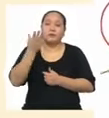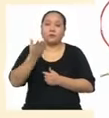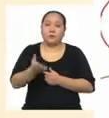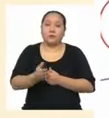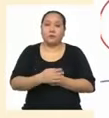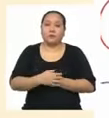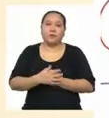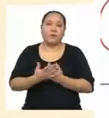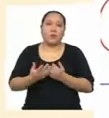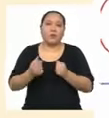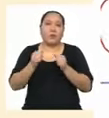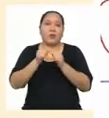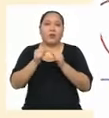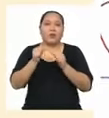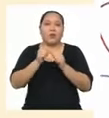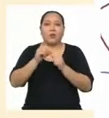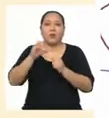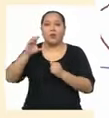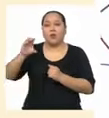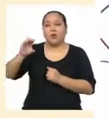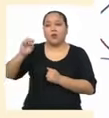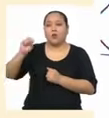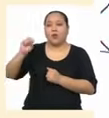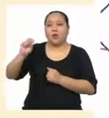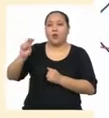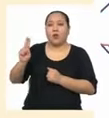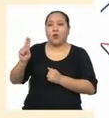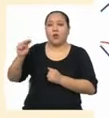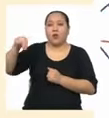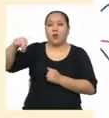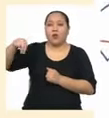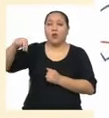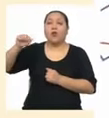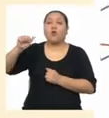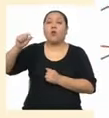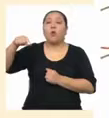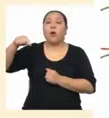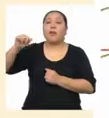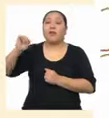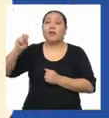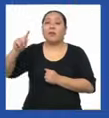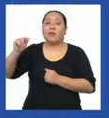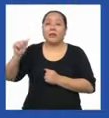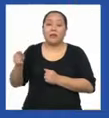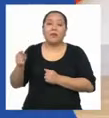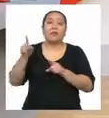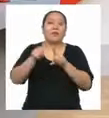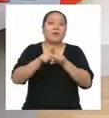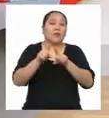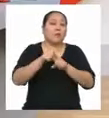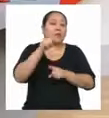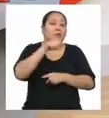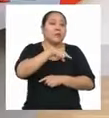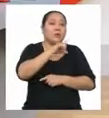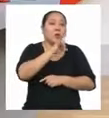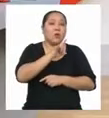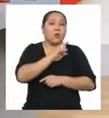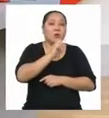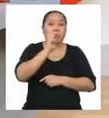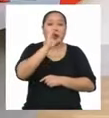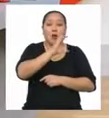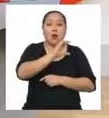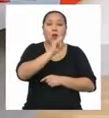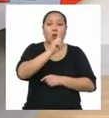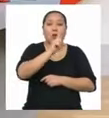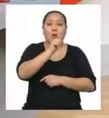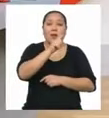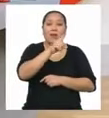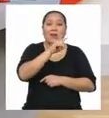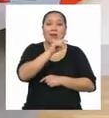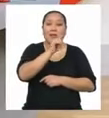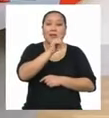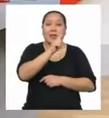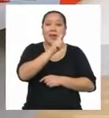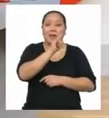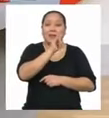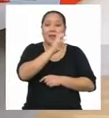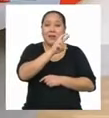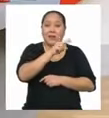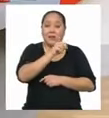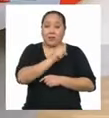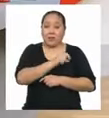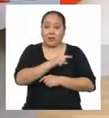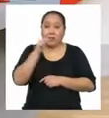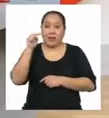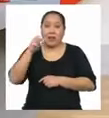variables cuantitativas Y para variables cualitativas La moda es una medida Que me